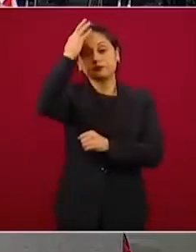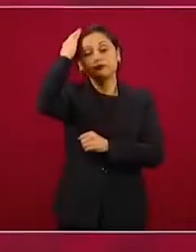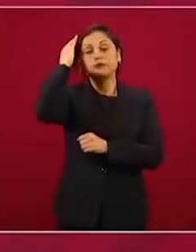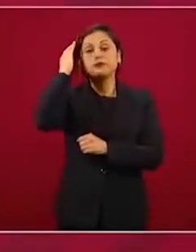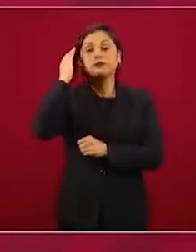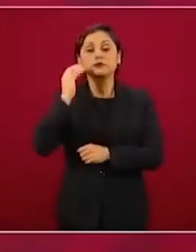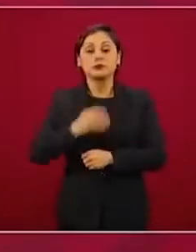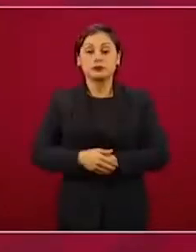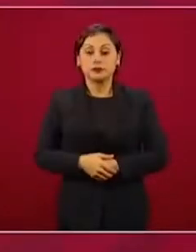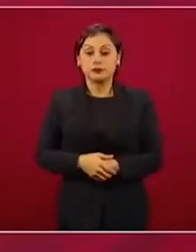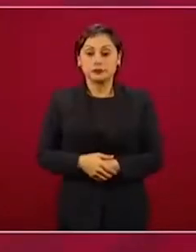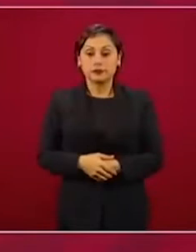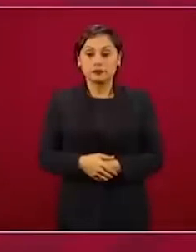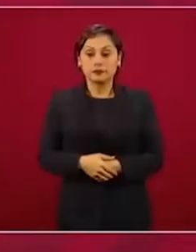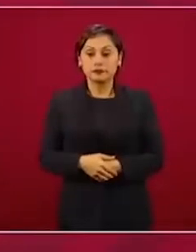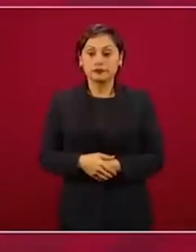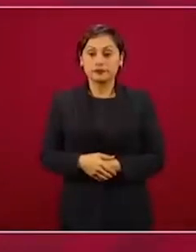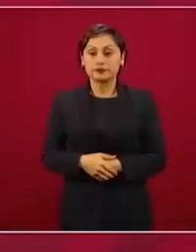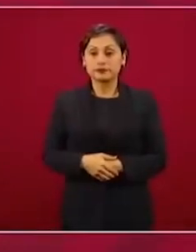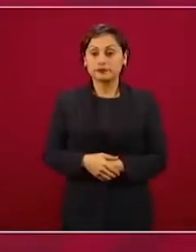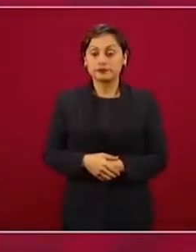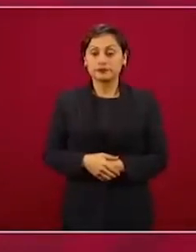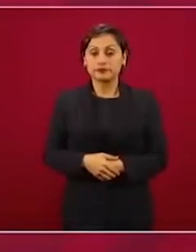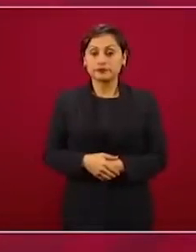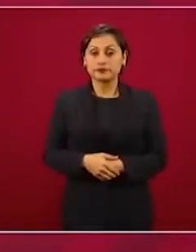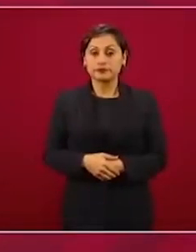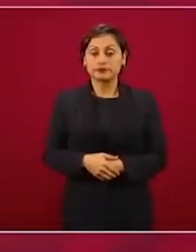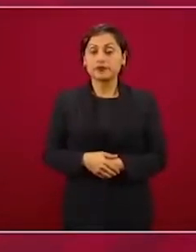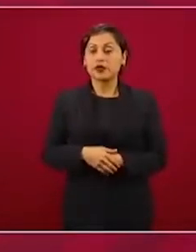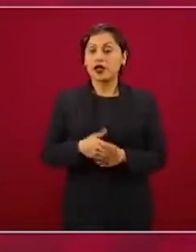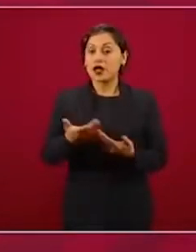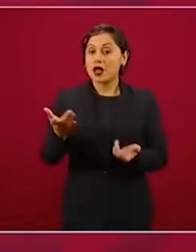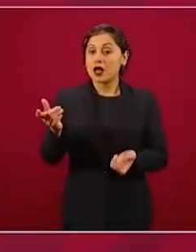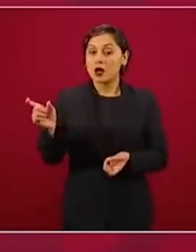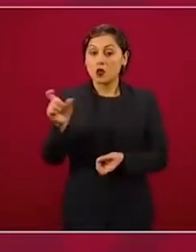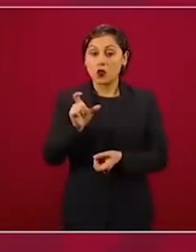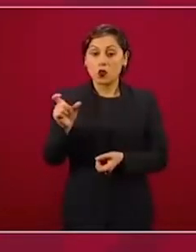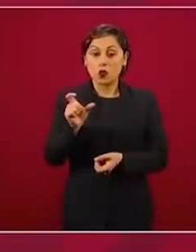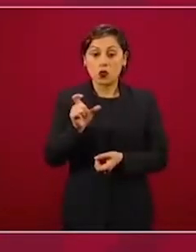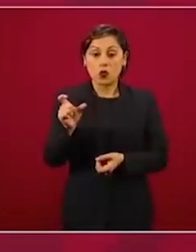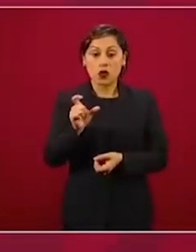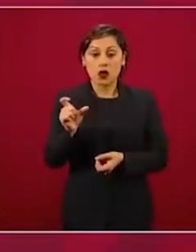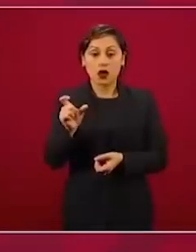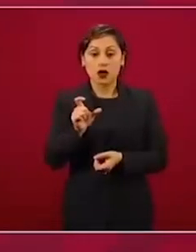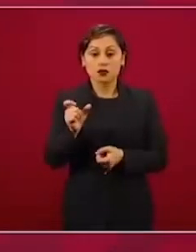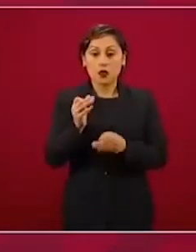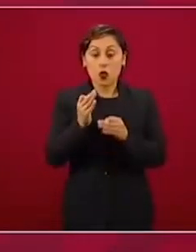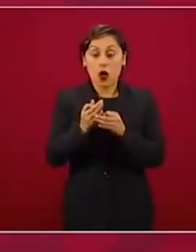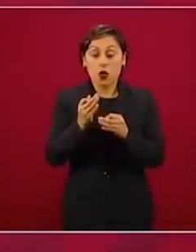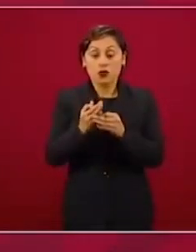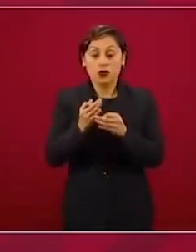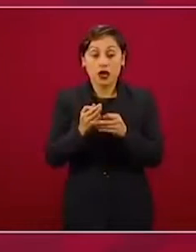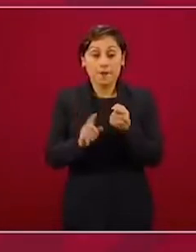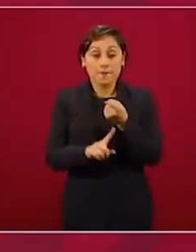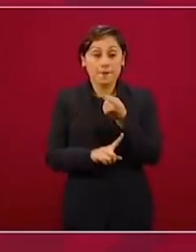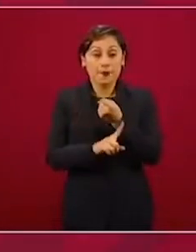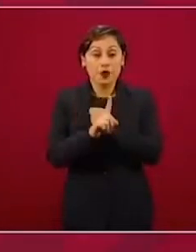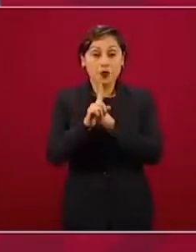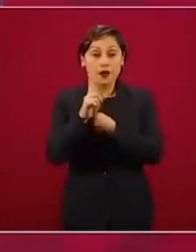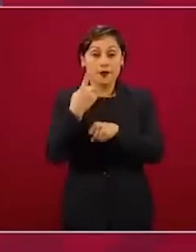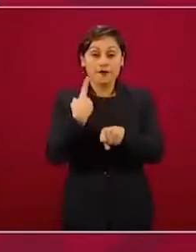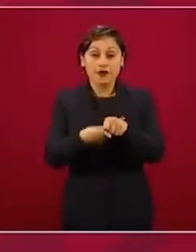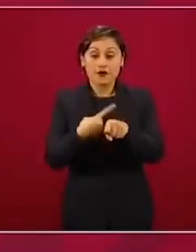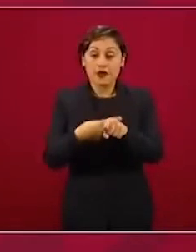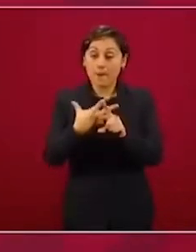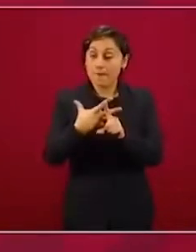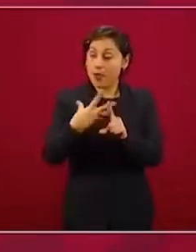Cuando es el momento más crítico de la pandemia y